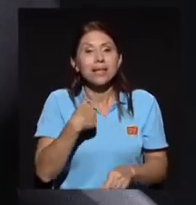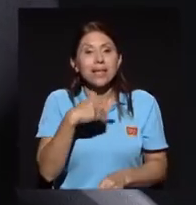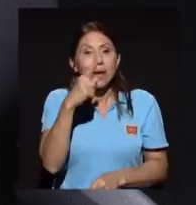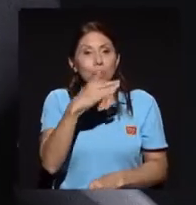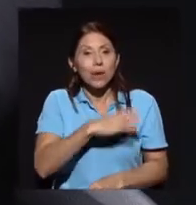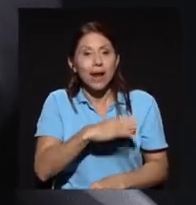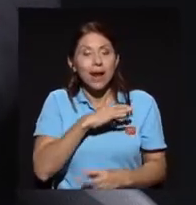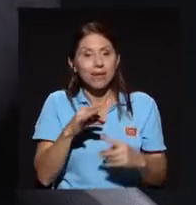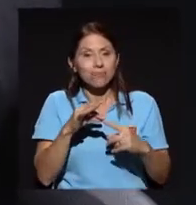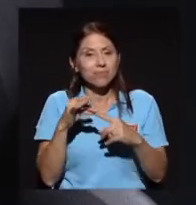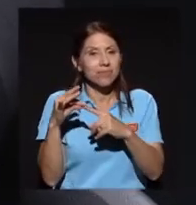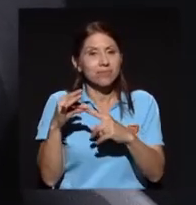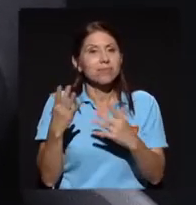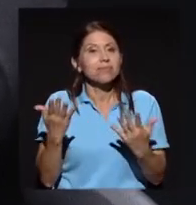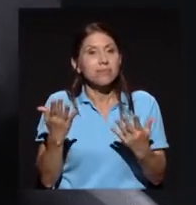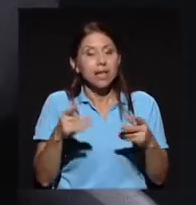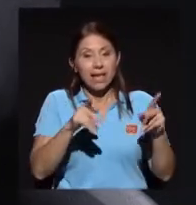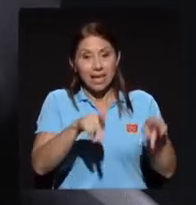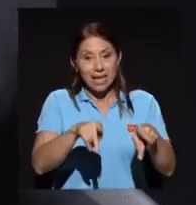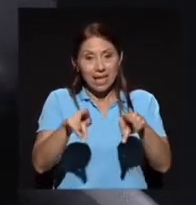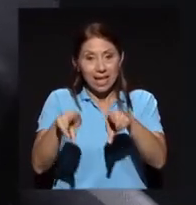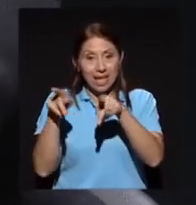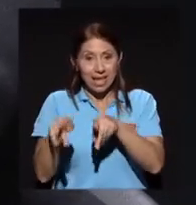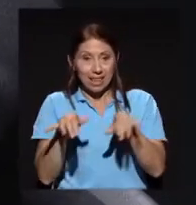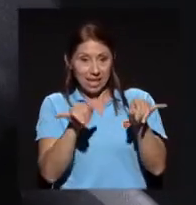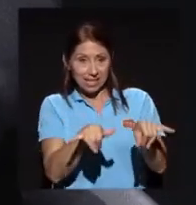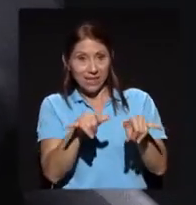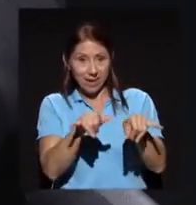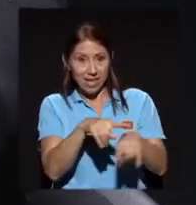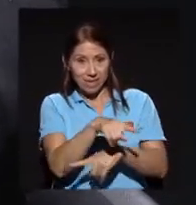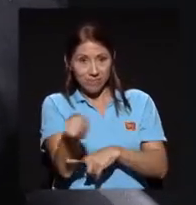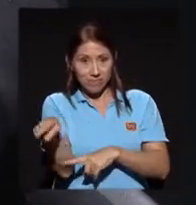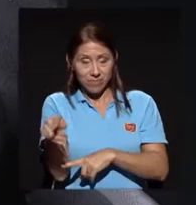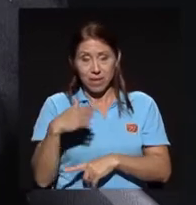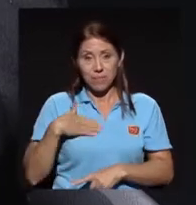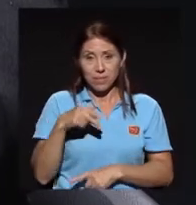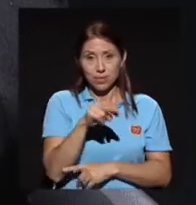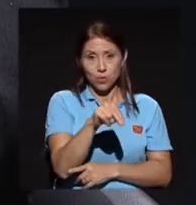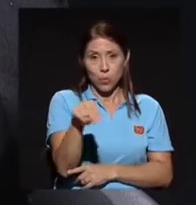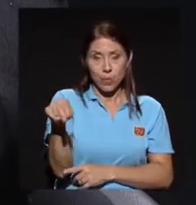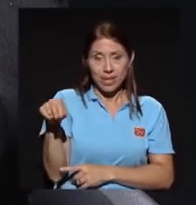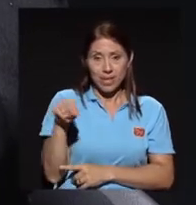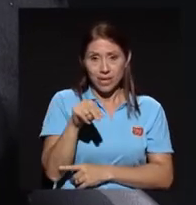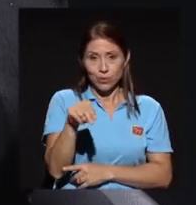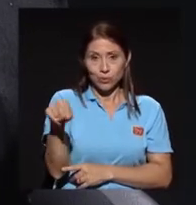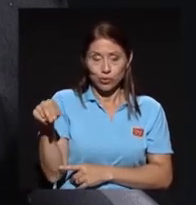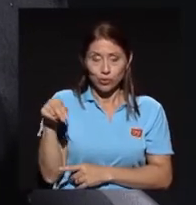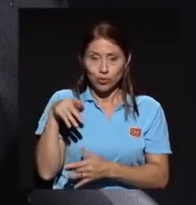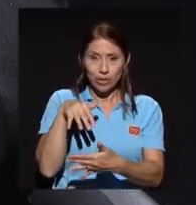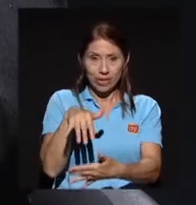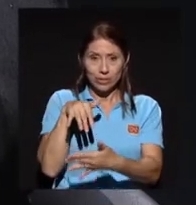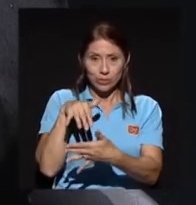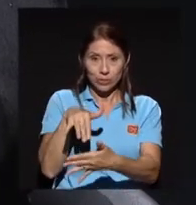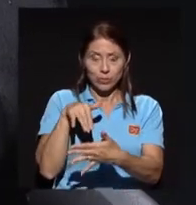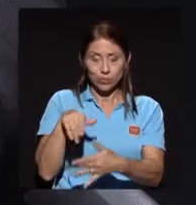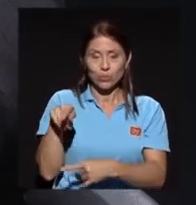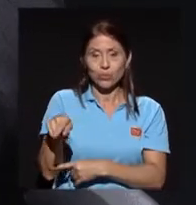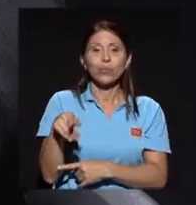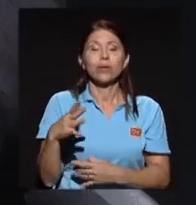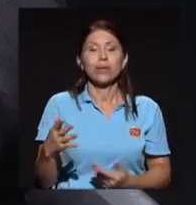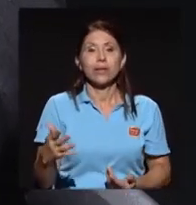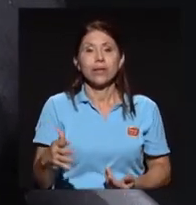de que la gente que estaba ahí, la promoción que mis compañeros de esa promoción,